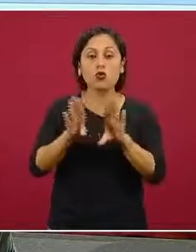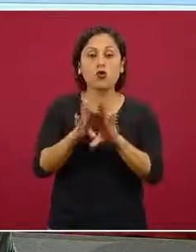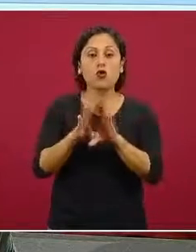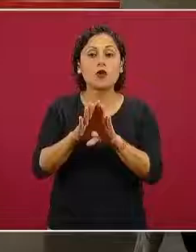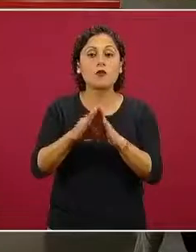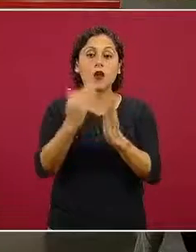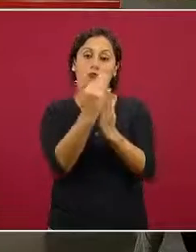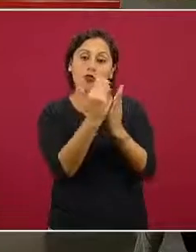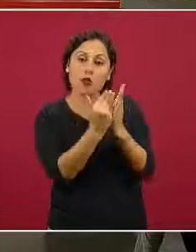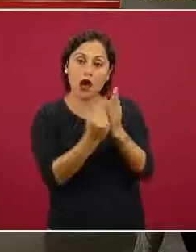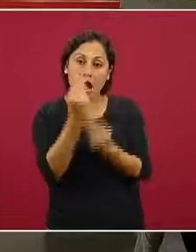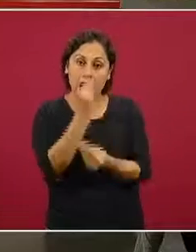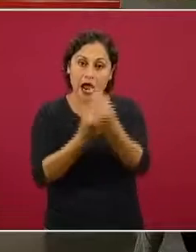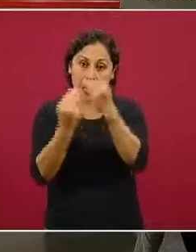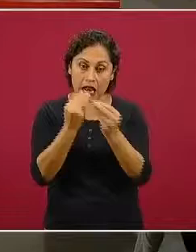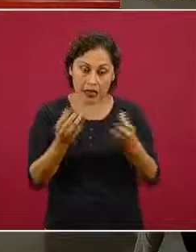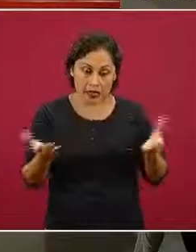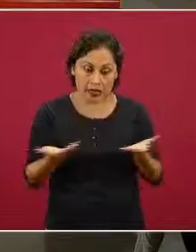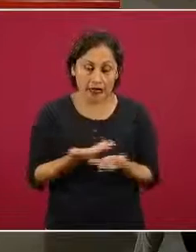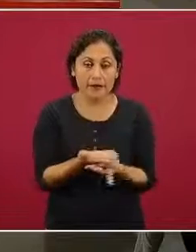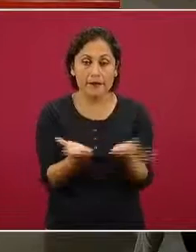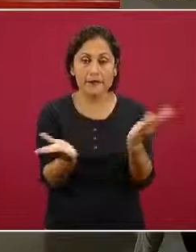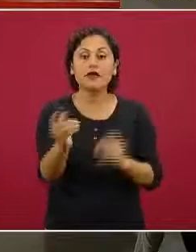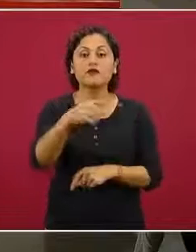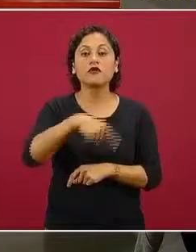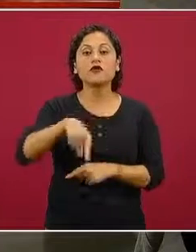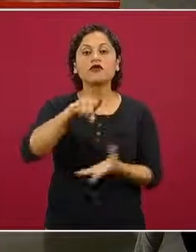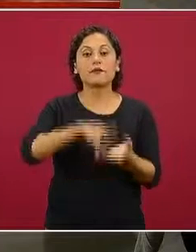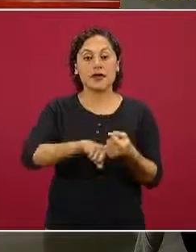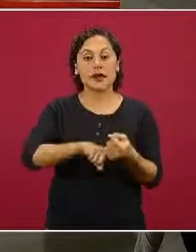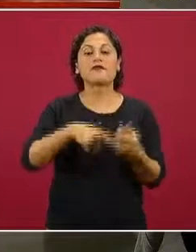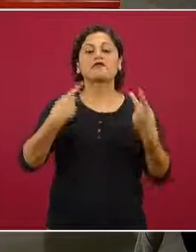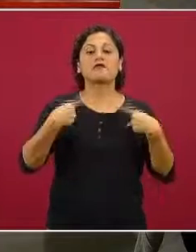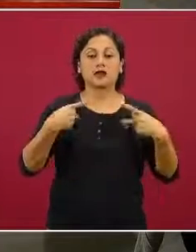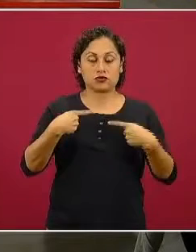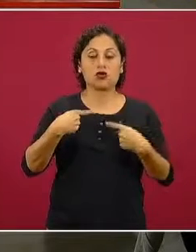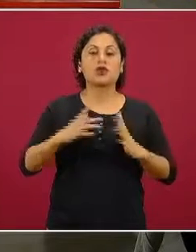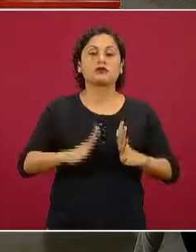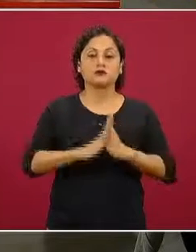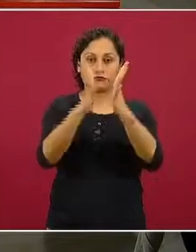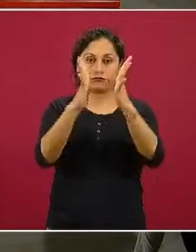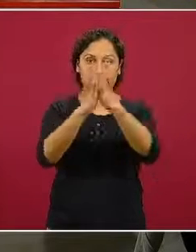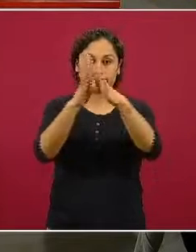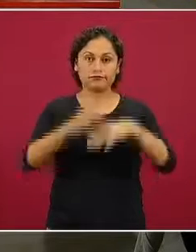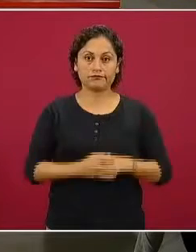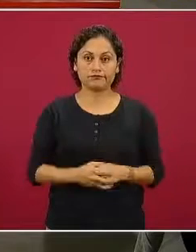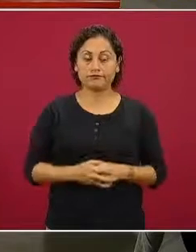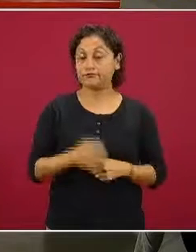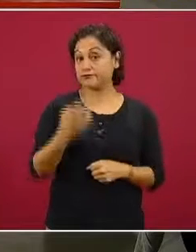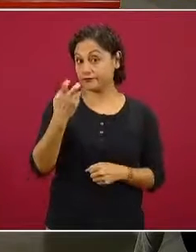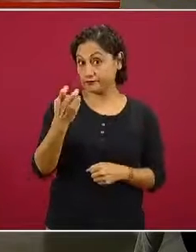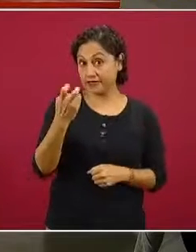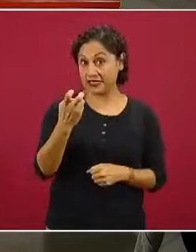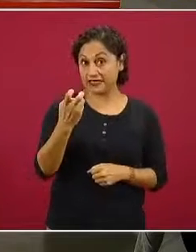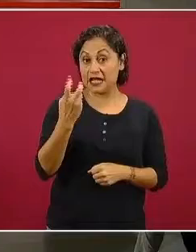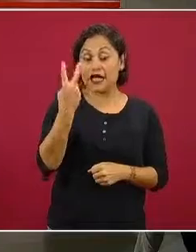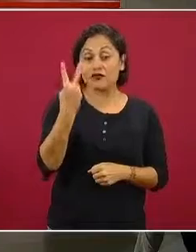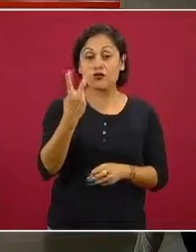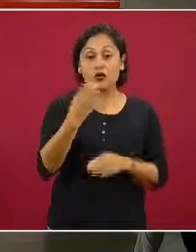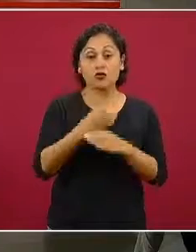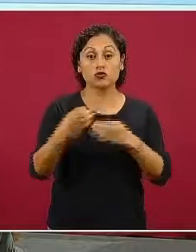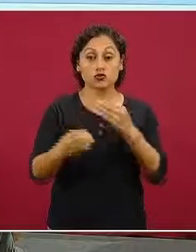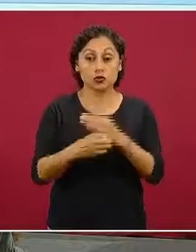comunitaria y la participación a nivel municipal. Y esto con estos dos elementos queremos tener esta